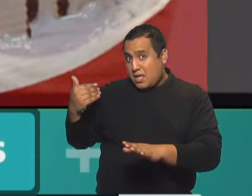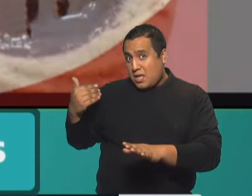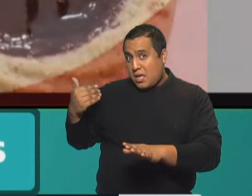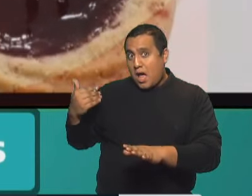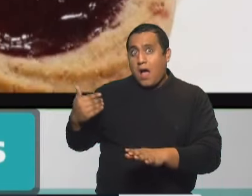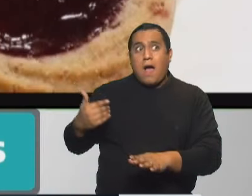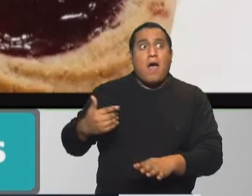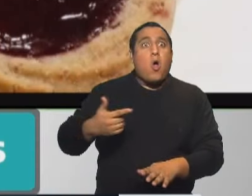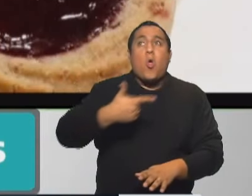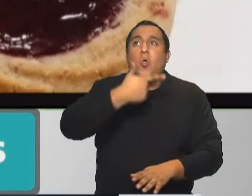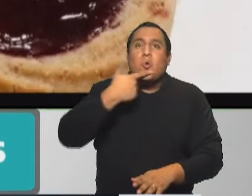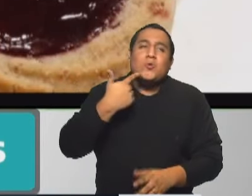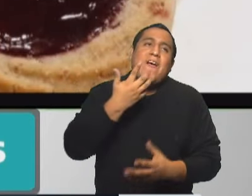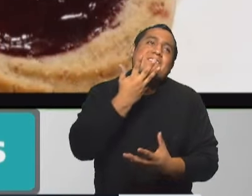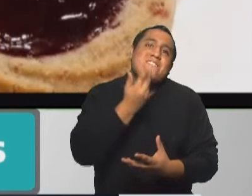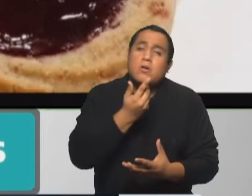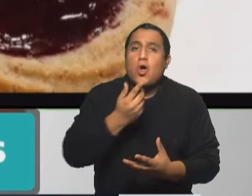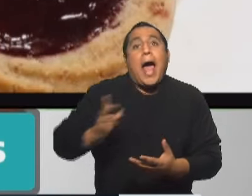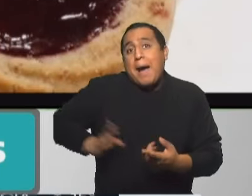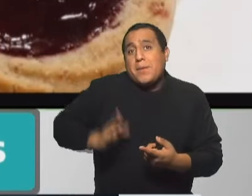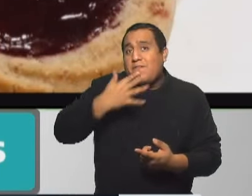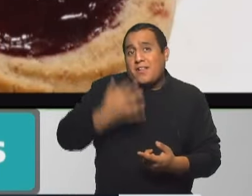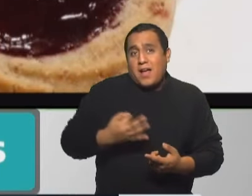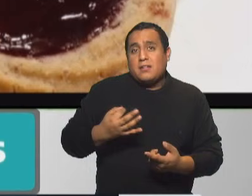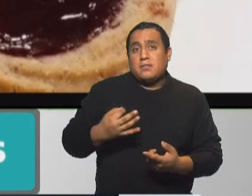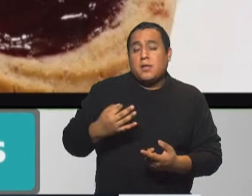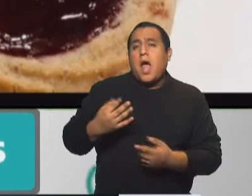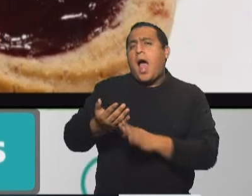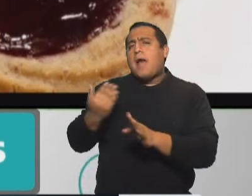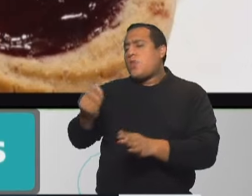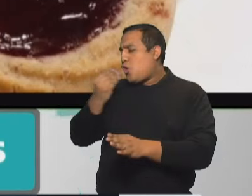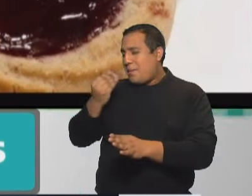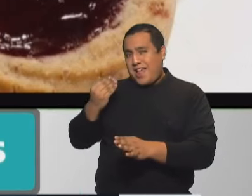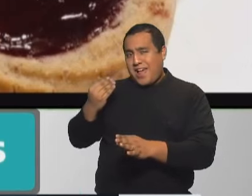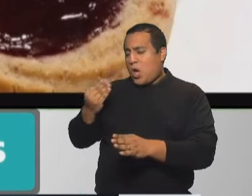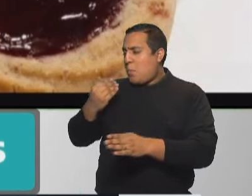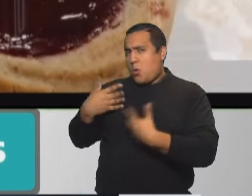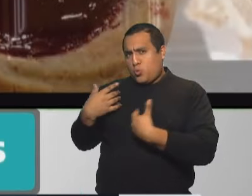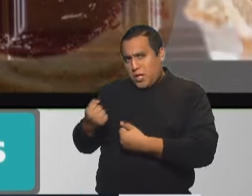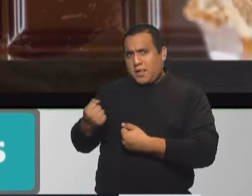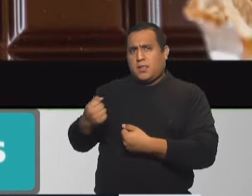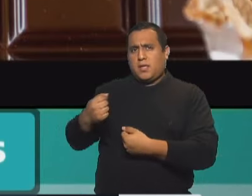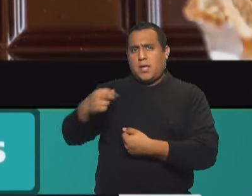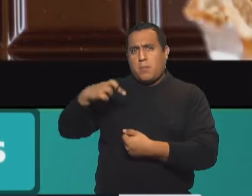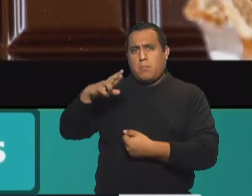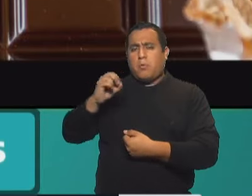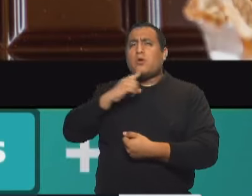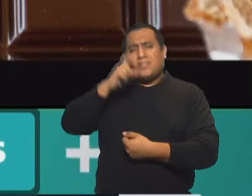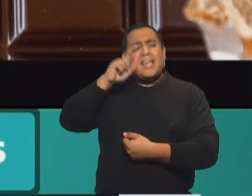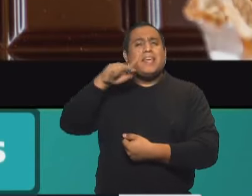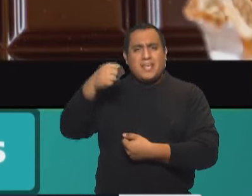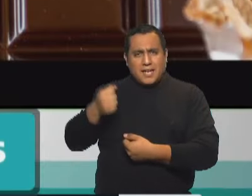algo dulce, es hambre. Esa comida tuvo todos los nutrientes, tuvo proteínas, tuvo hidratos, tuvo